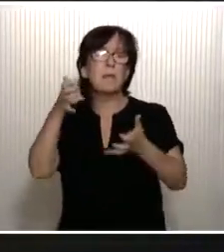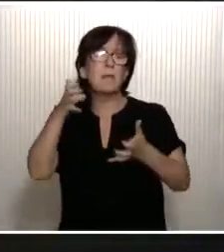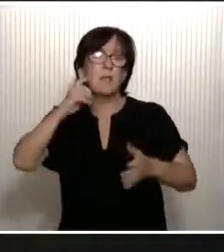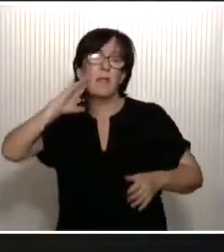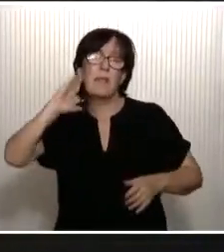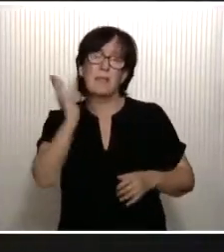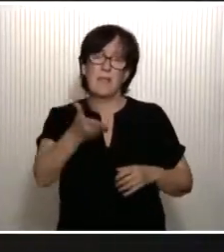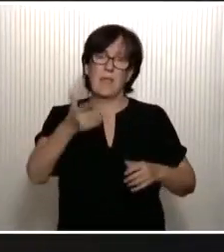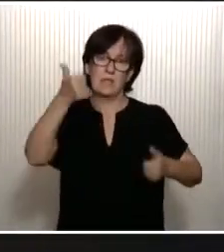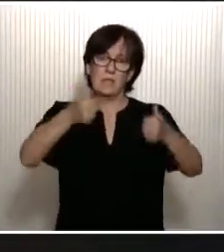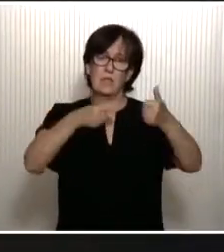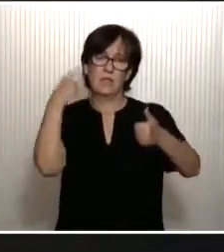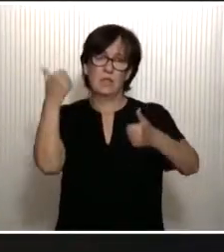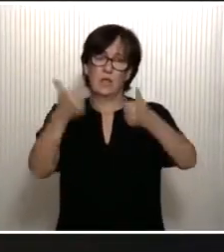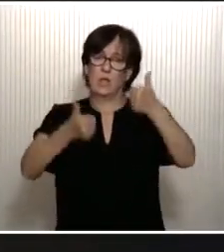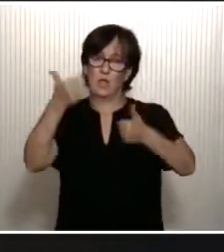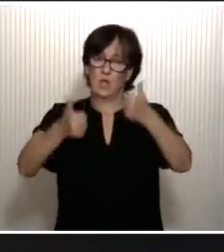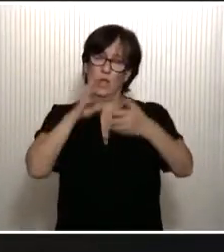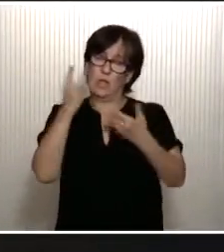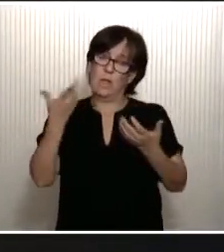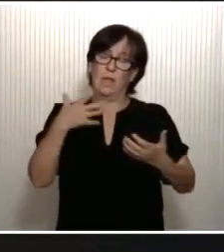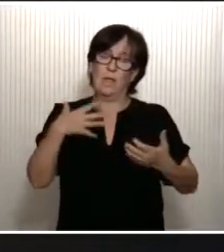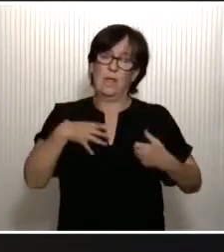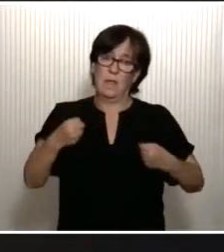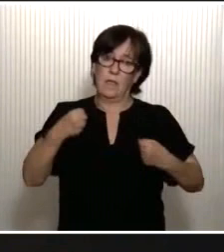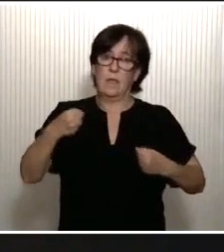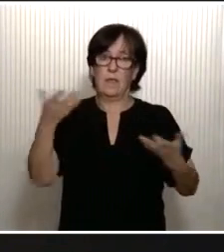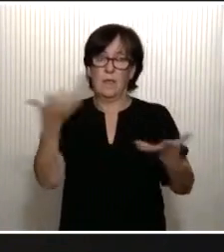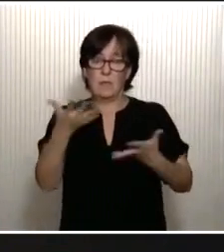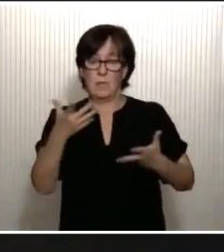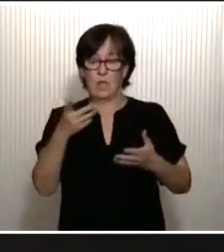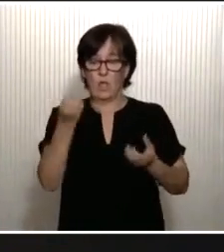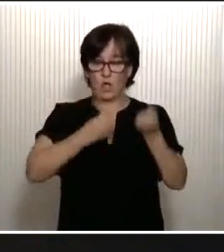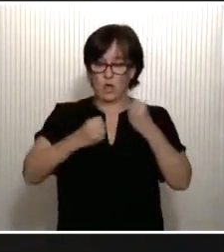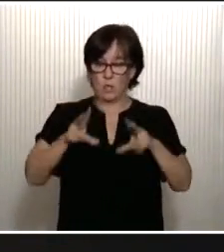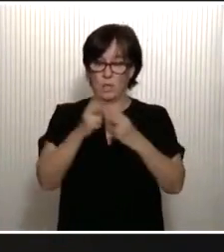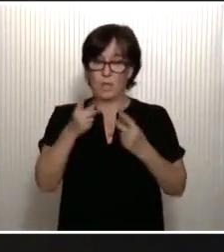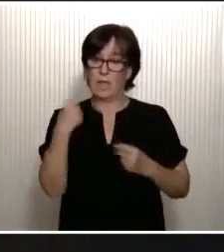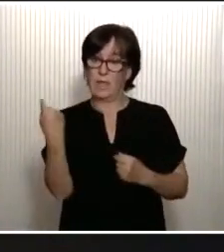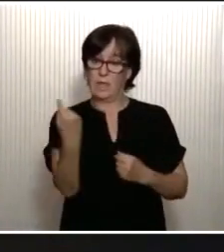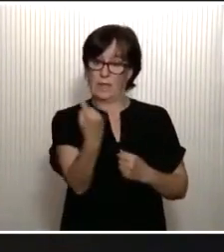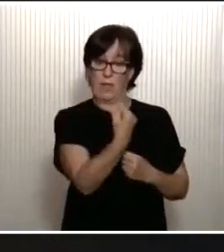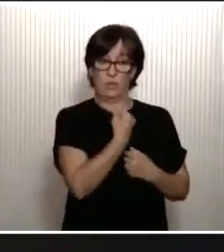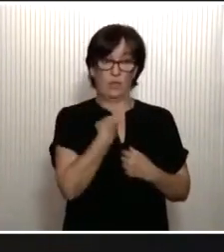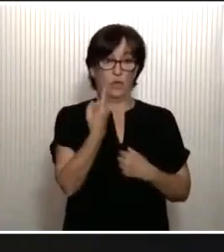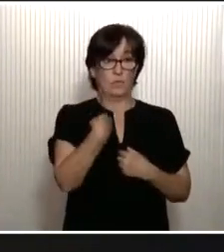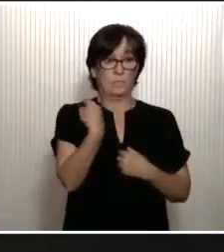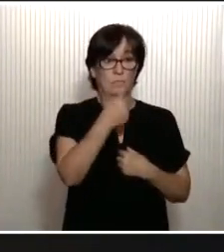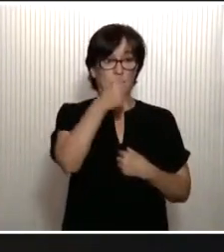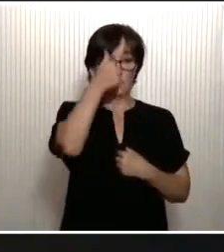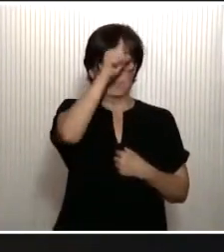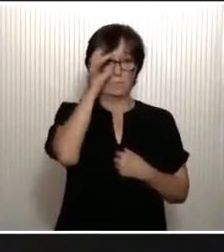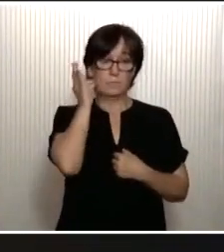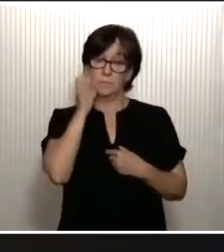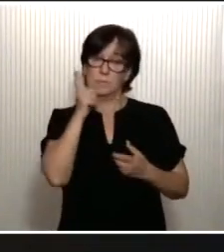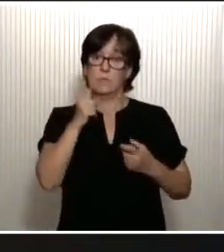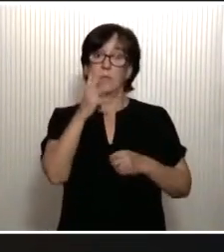beneficiarse del daño colectivo de esta emergencia sanitaria, económica y social. De nosotros, de cada uno de nosotros y nosotras, depende de que la